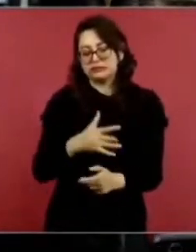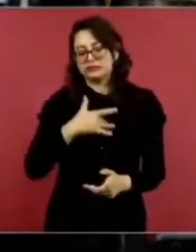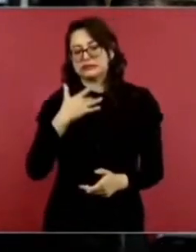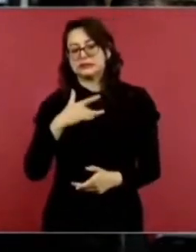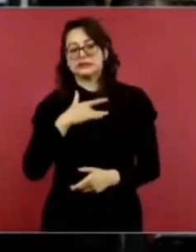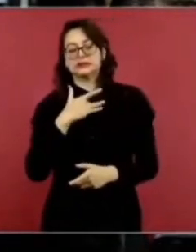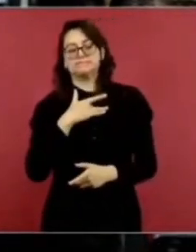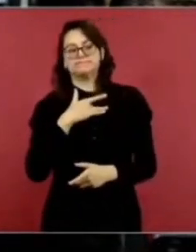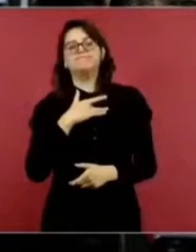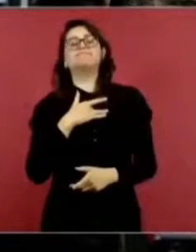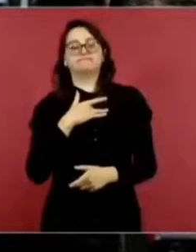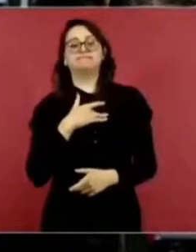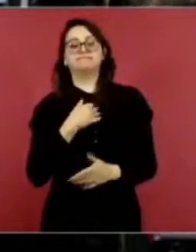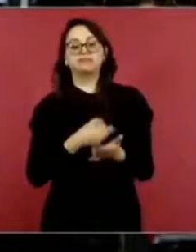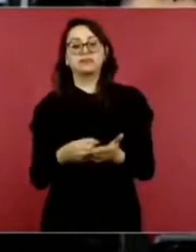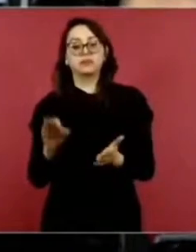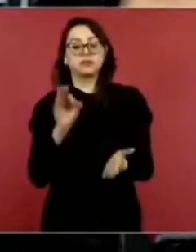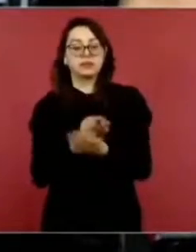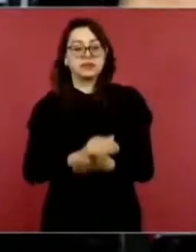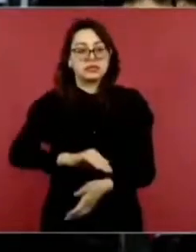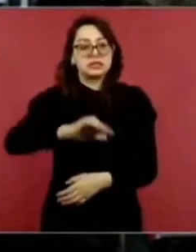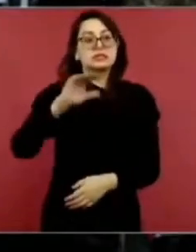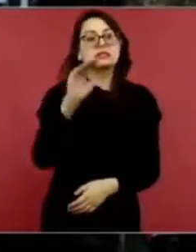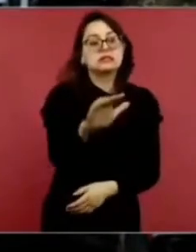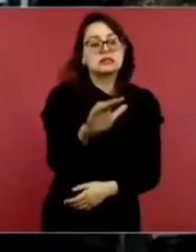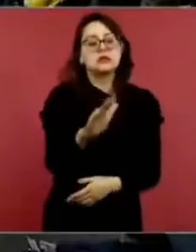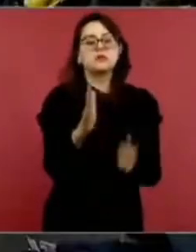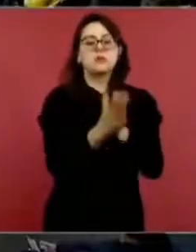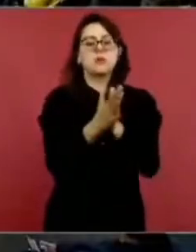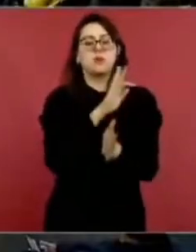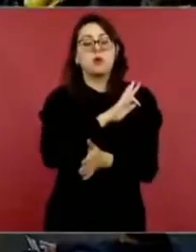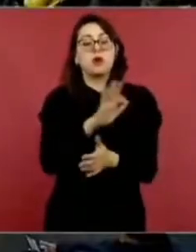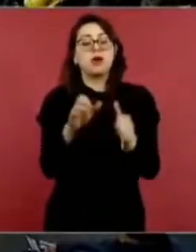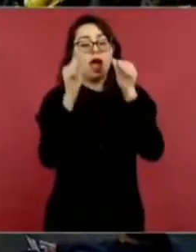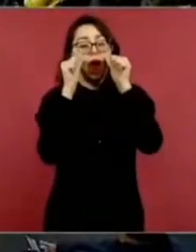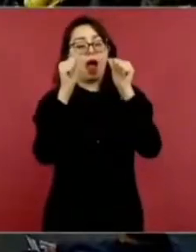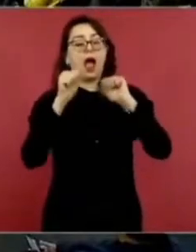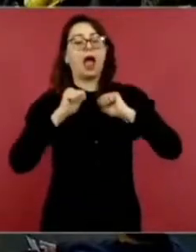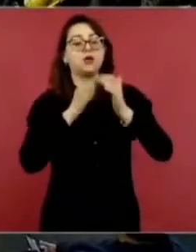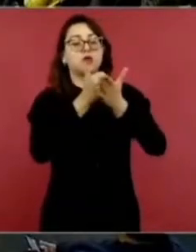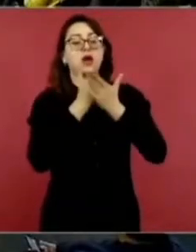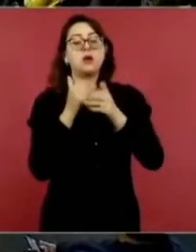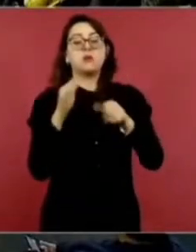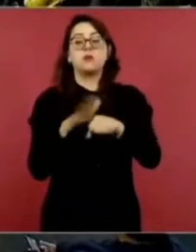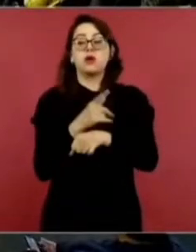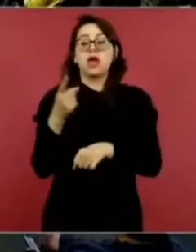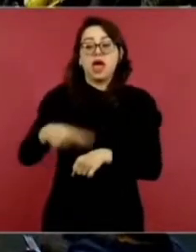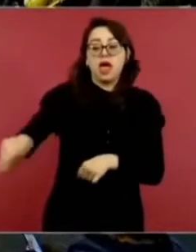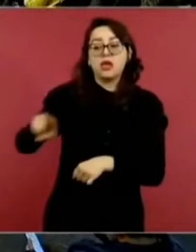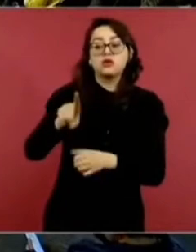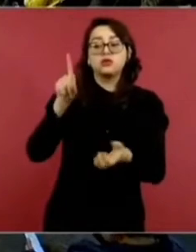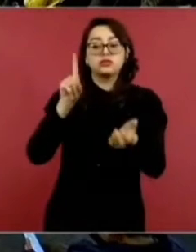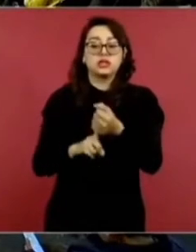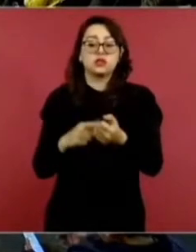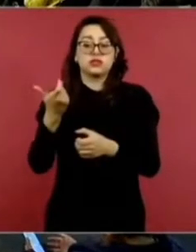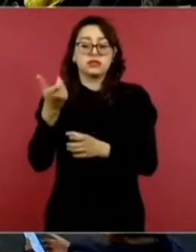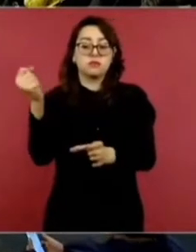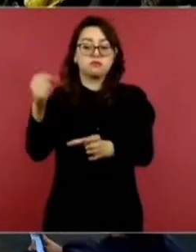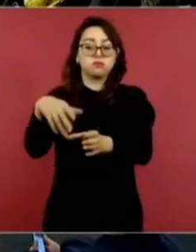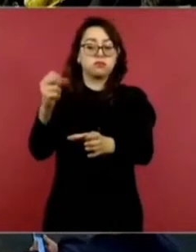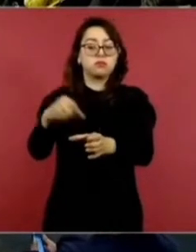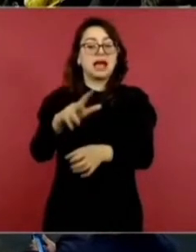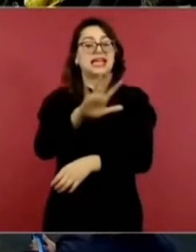cooperativa donde se les quedó a deber más de 500 millones de pesos. Ellos tienen la esperanza de